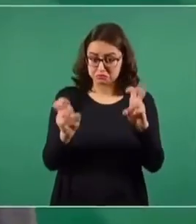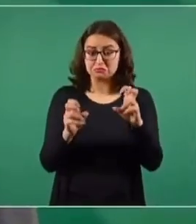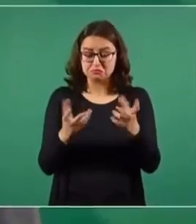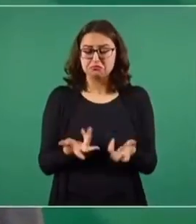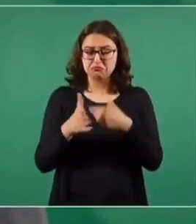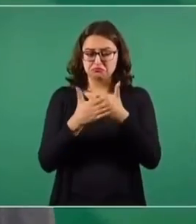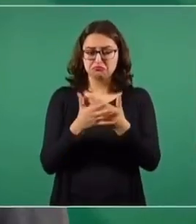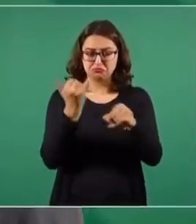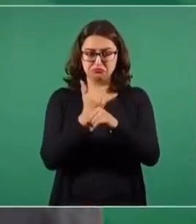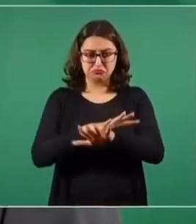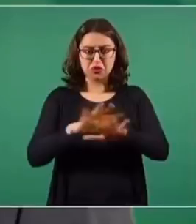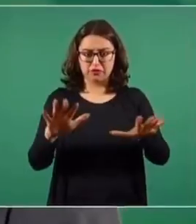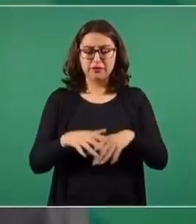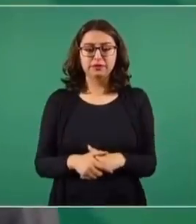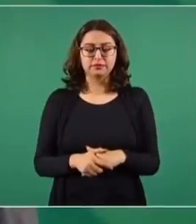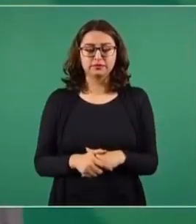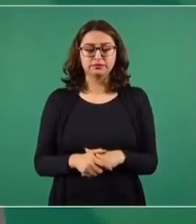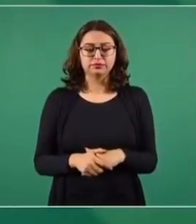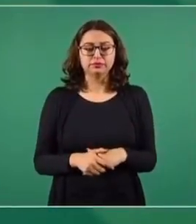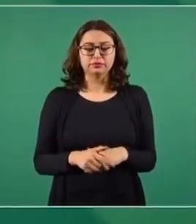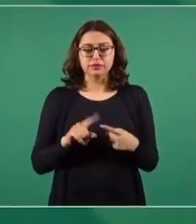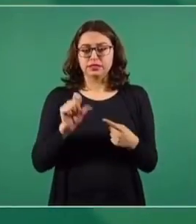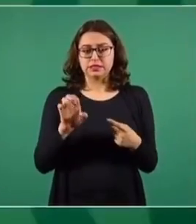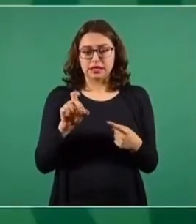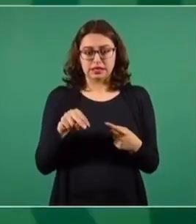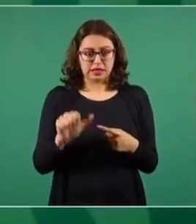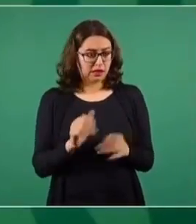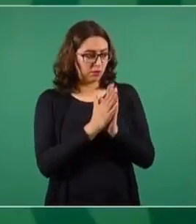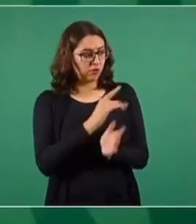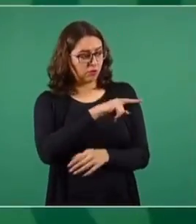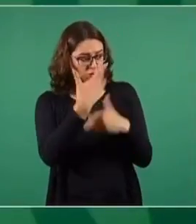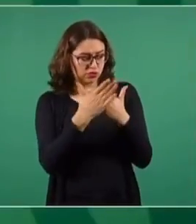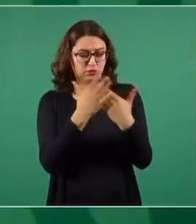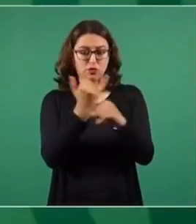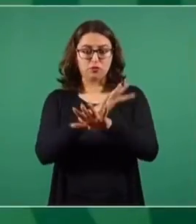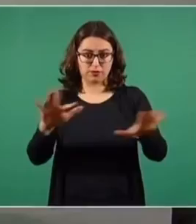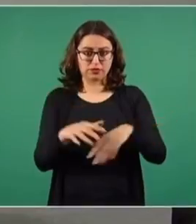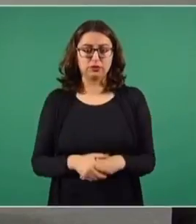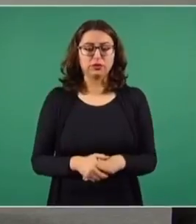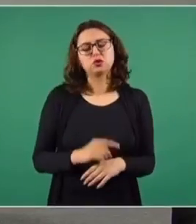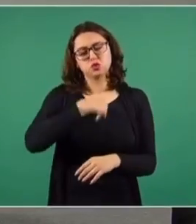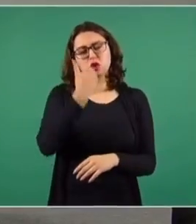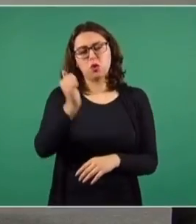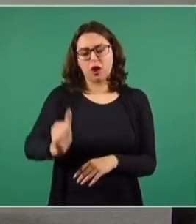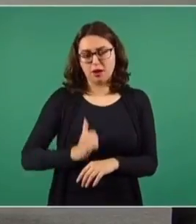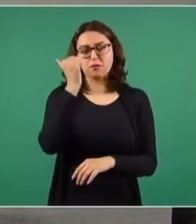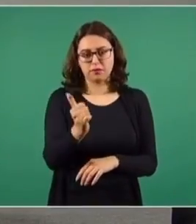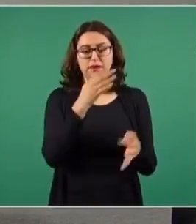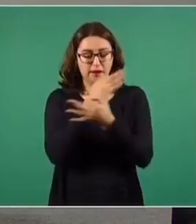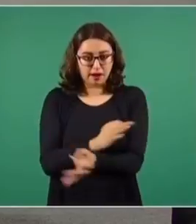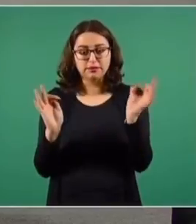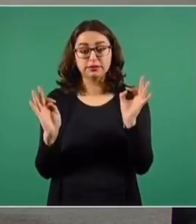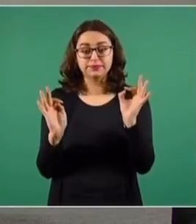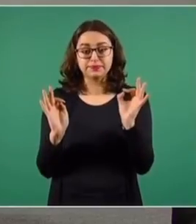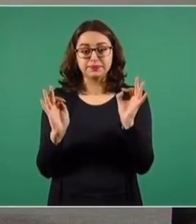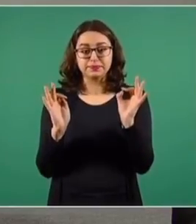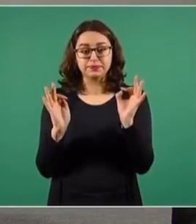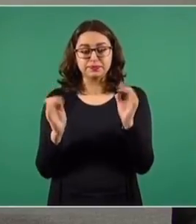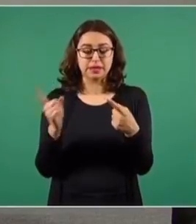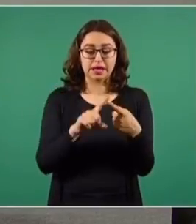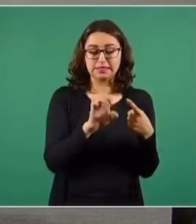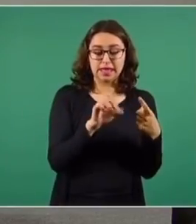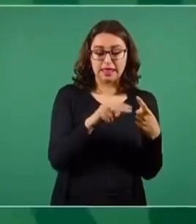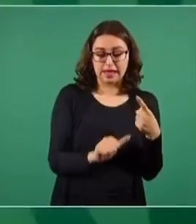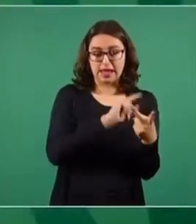vamos a que en su momento la Secretaría de la Defensa nos informe. Yo quiero decirles a ustedes que tanto la